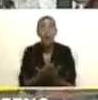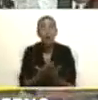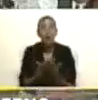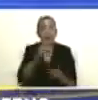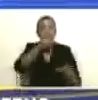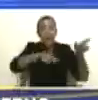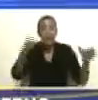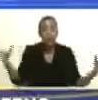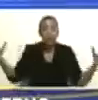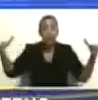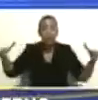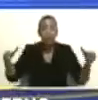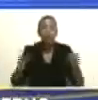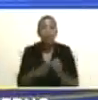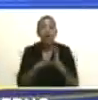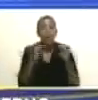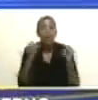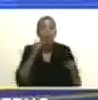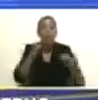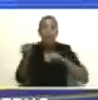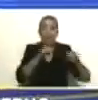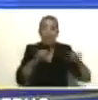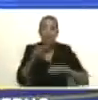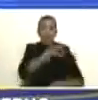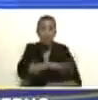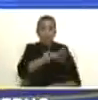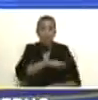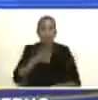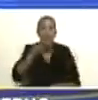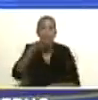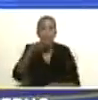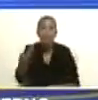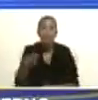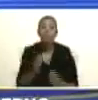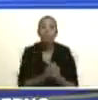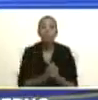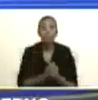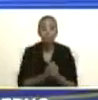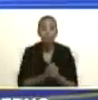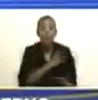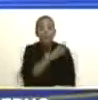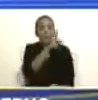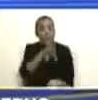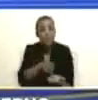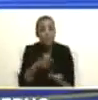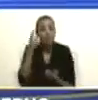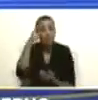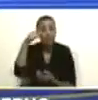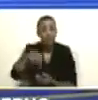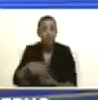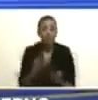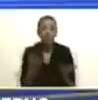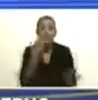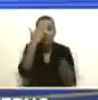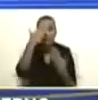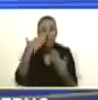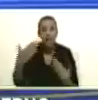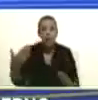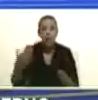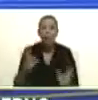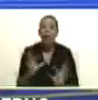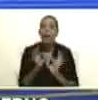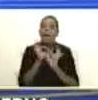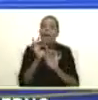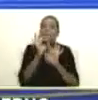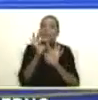a todos los movimientos partidos políticos presentes saludo de manera muy